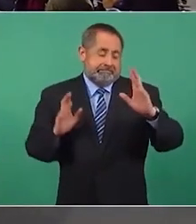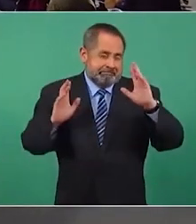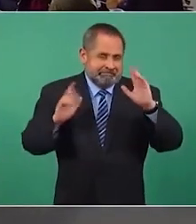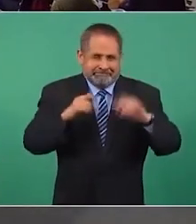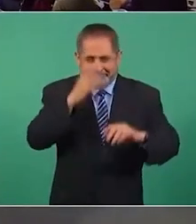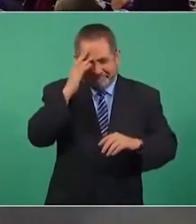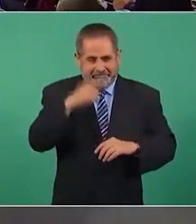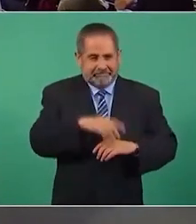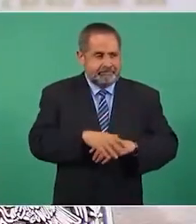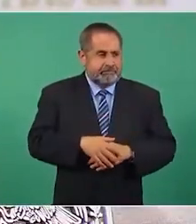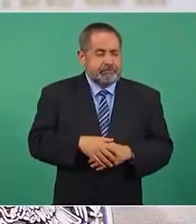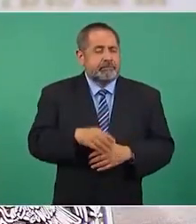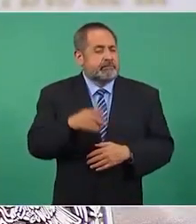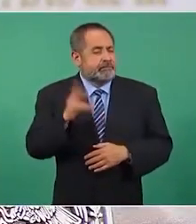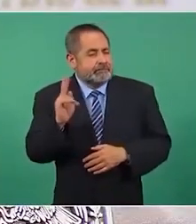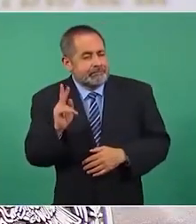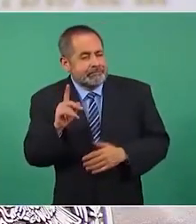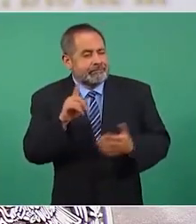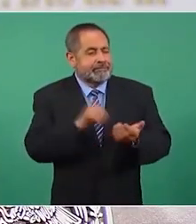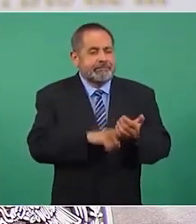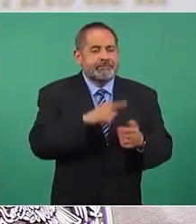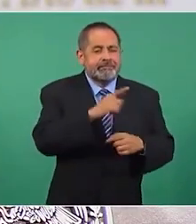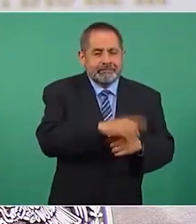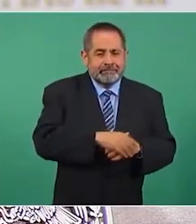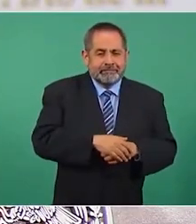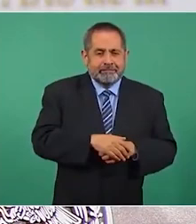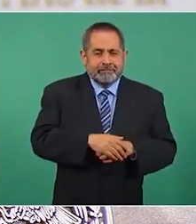pero lo interesante es pasa la otra lámina